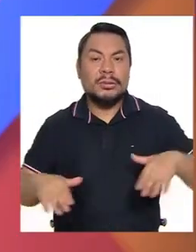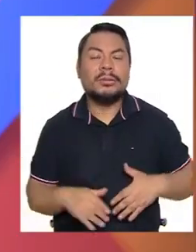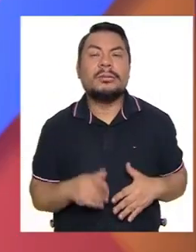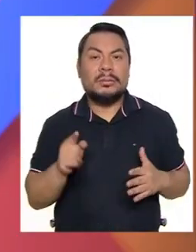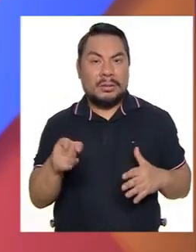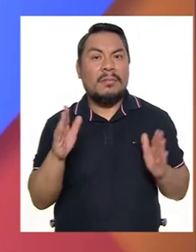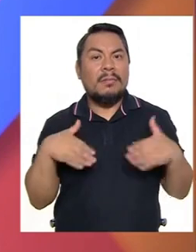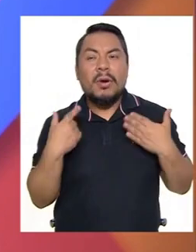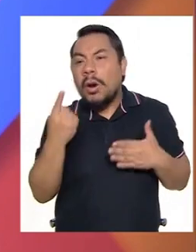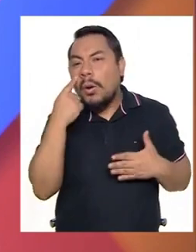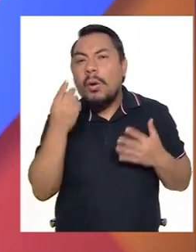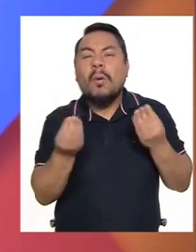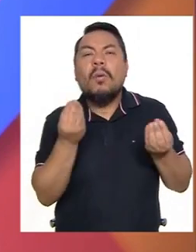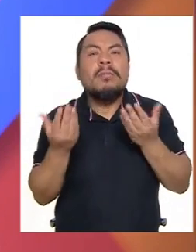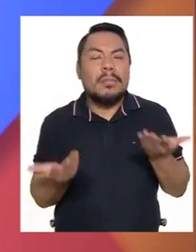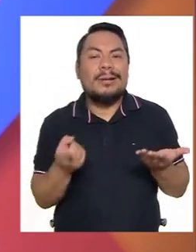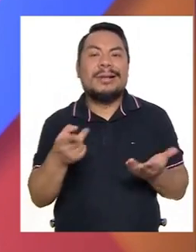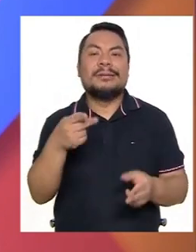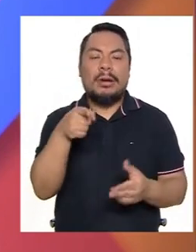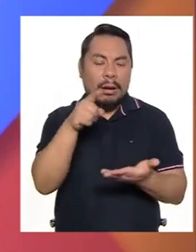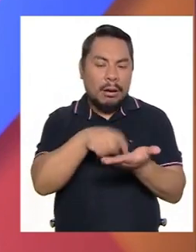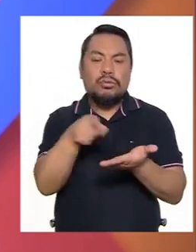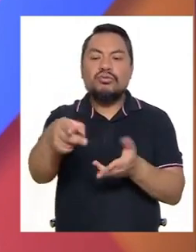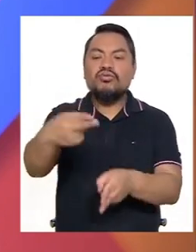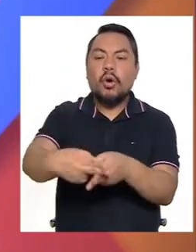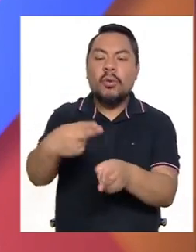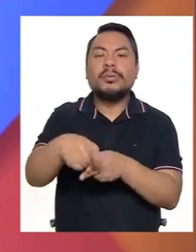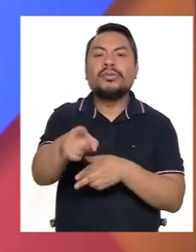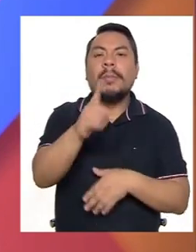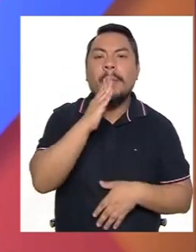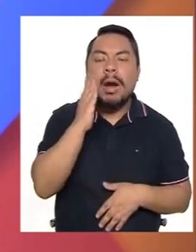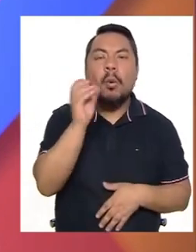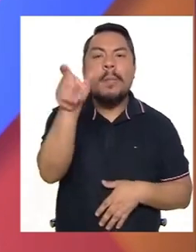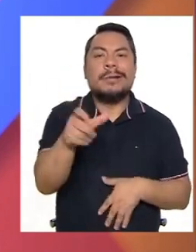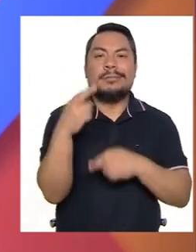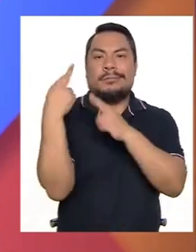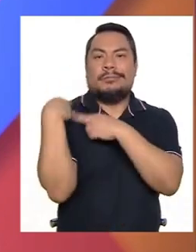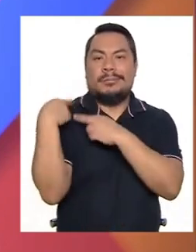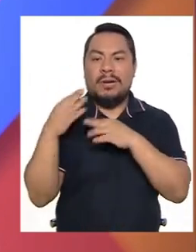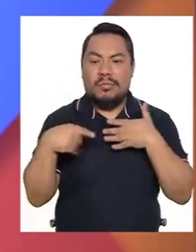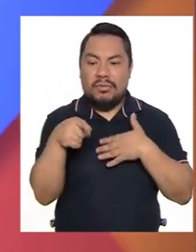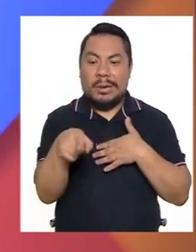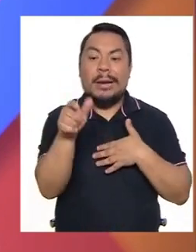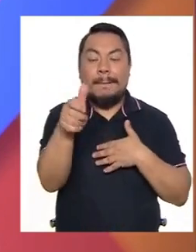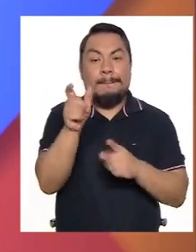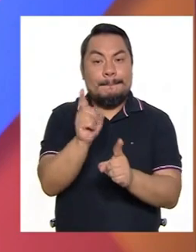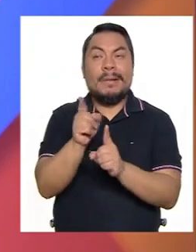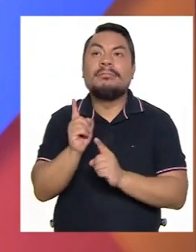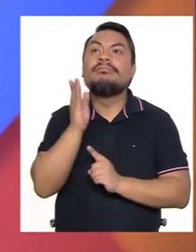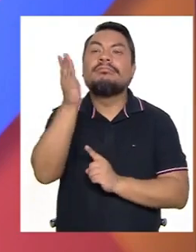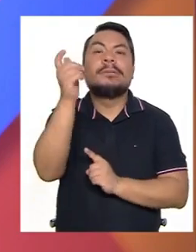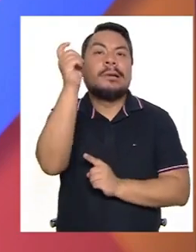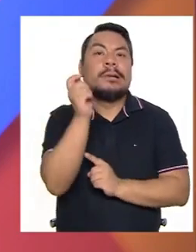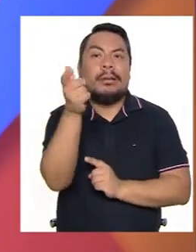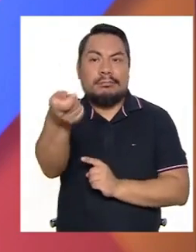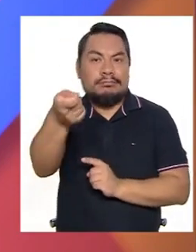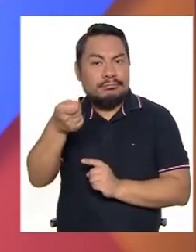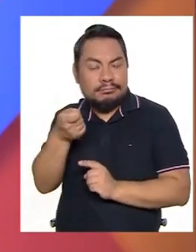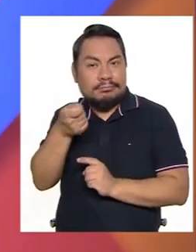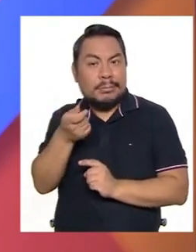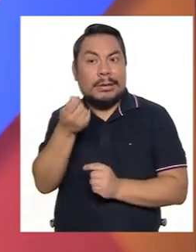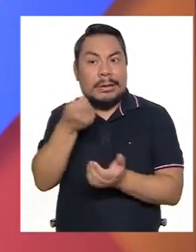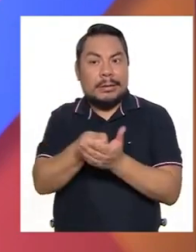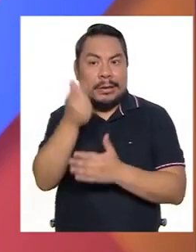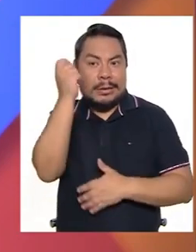de edad, pueden conocer también el nombre del familiar o persona autorizada para poder realizar el retiro de la pensión